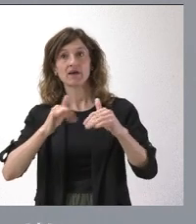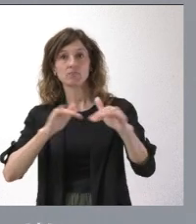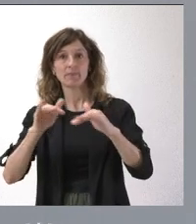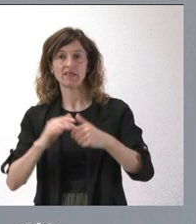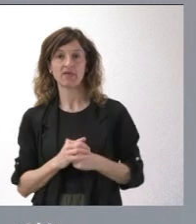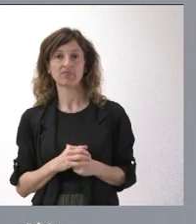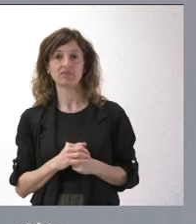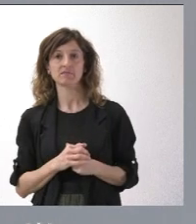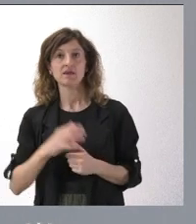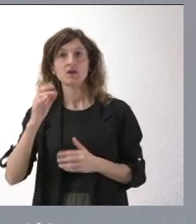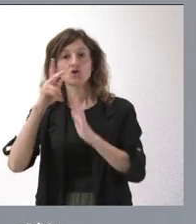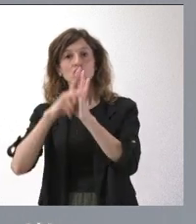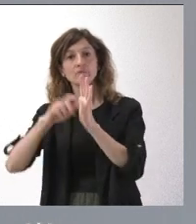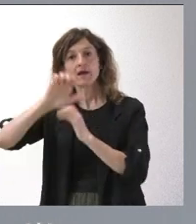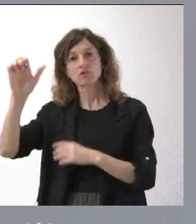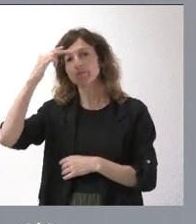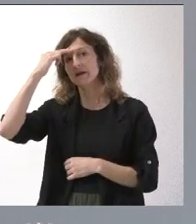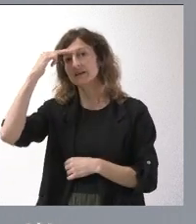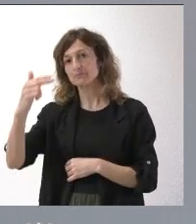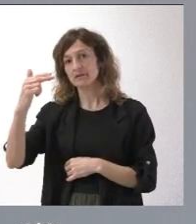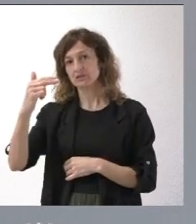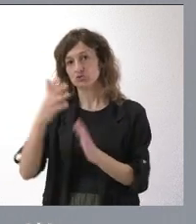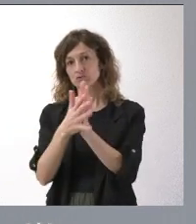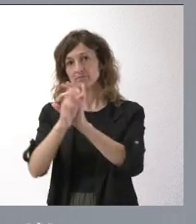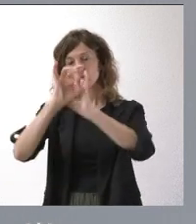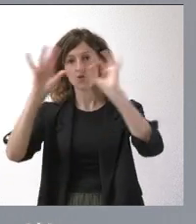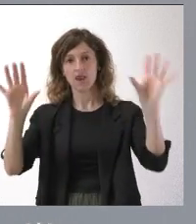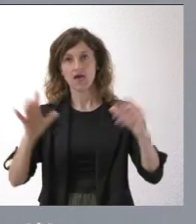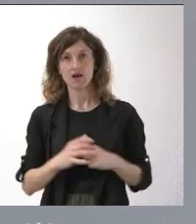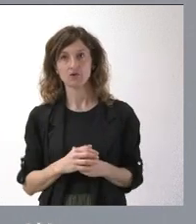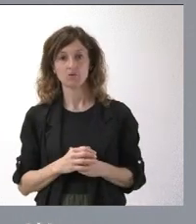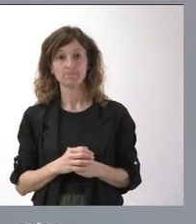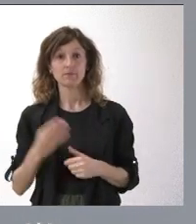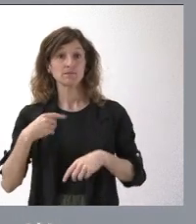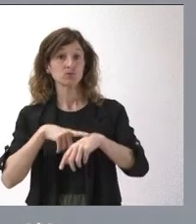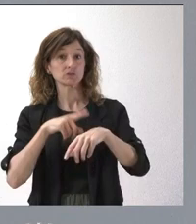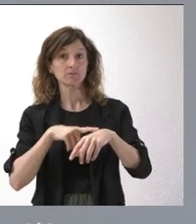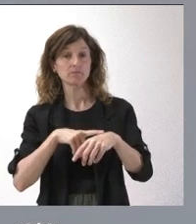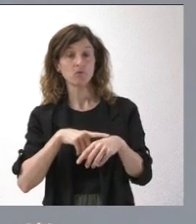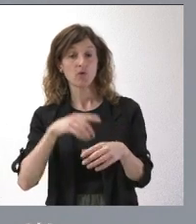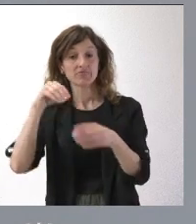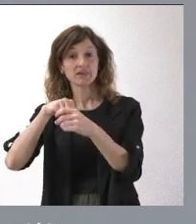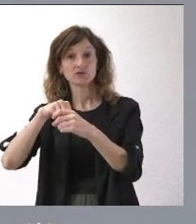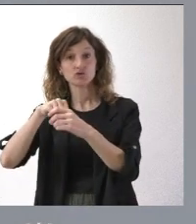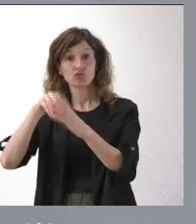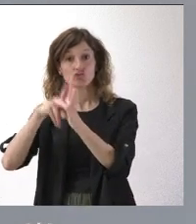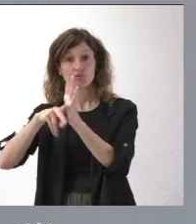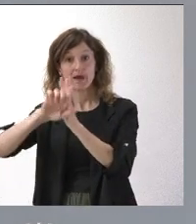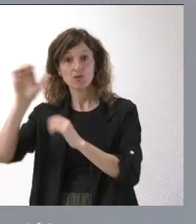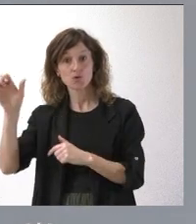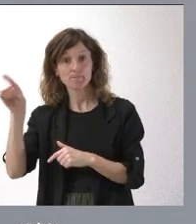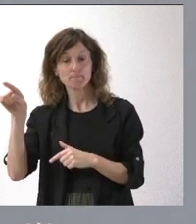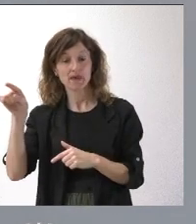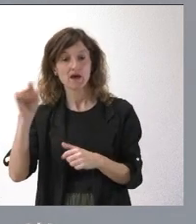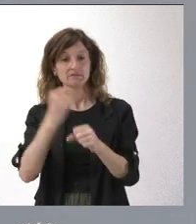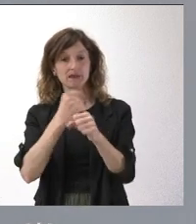Nosotros vamos a respetar la normativa europea, eso lo queremos dejar muy claro y eso no es incompatible en modo alguno para que dentro de la normativa europea trabajemos con